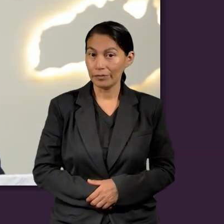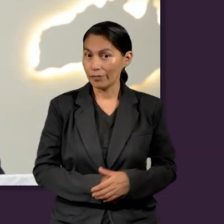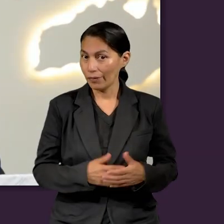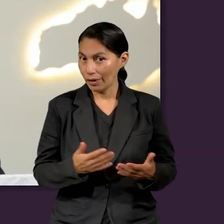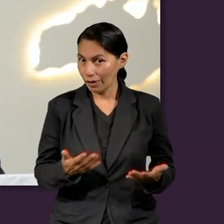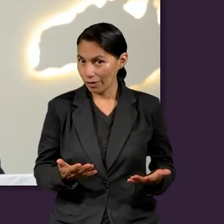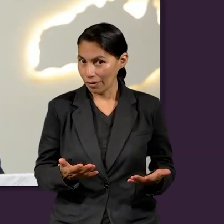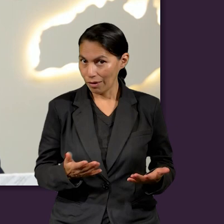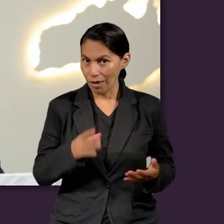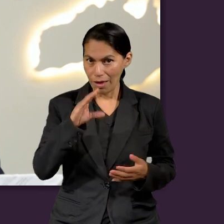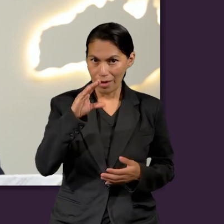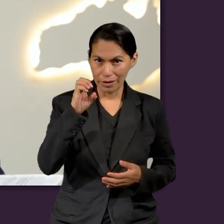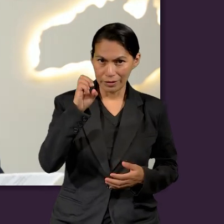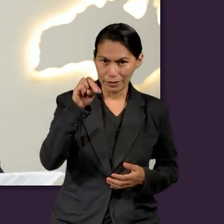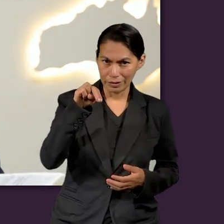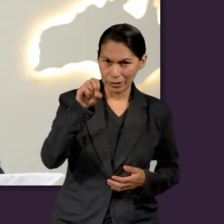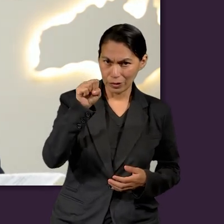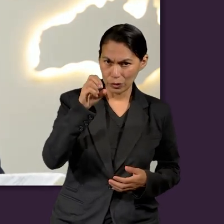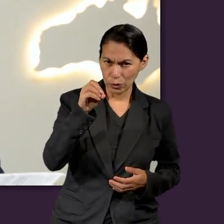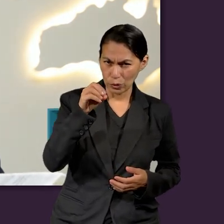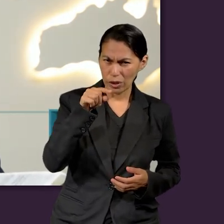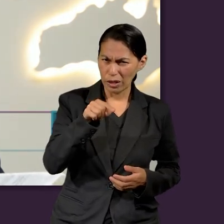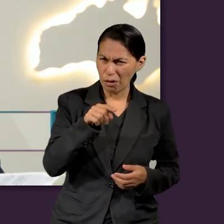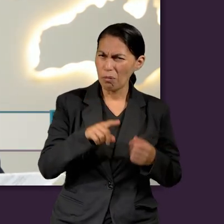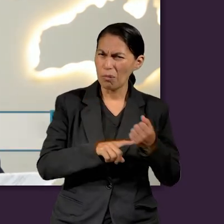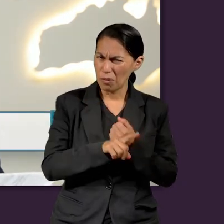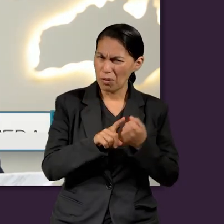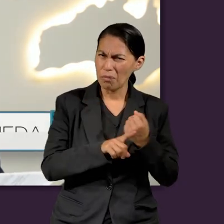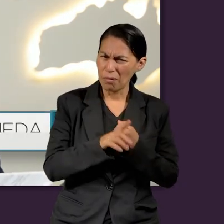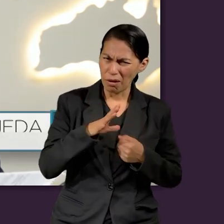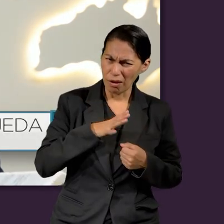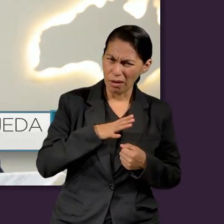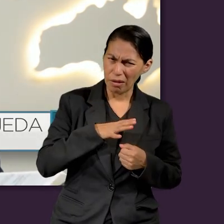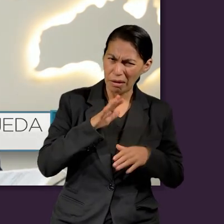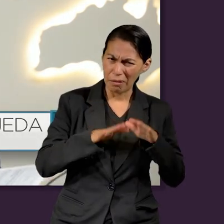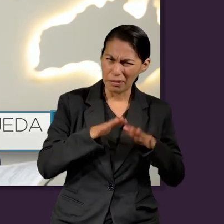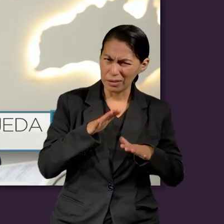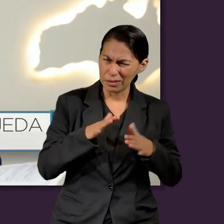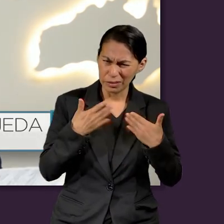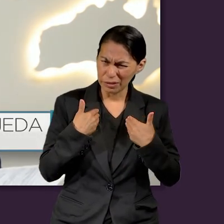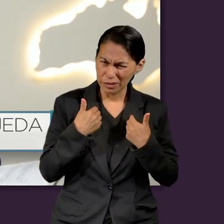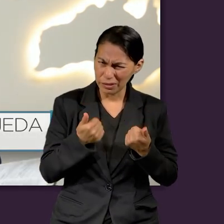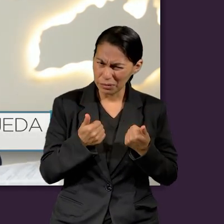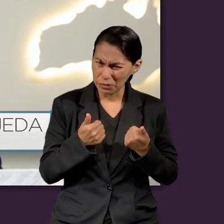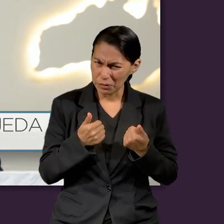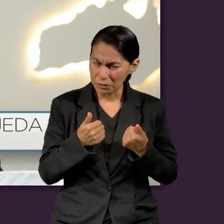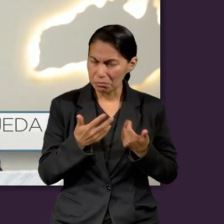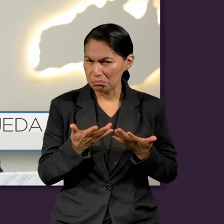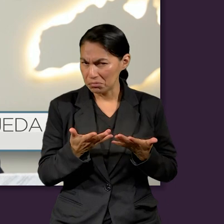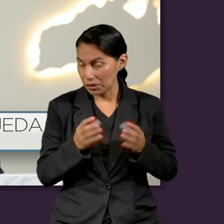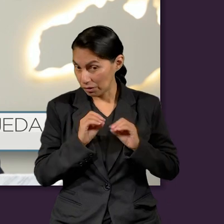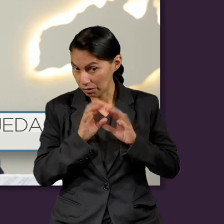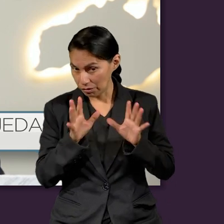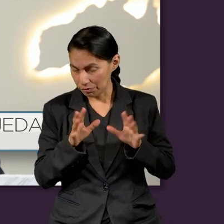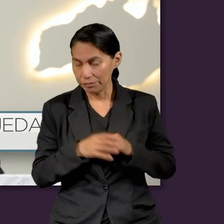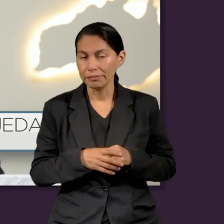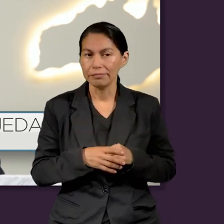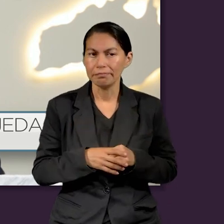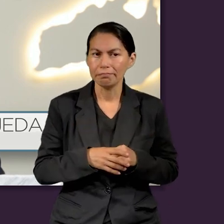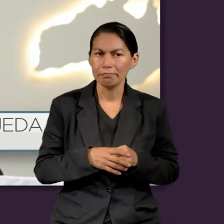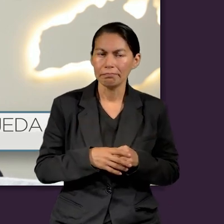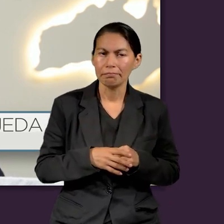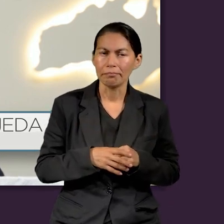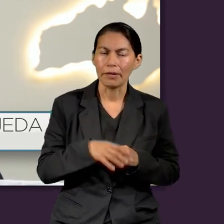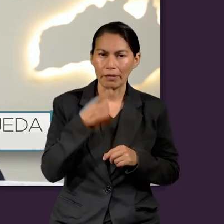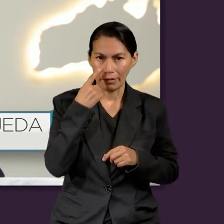En el caso del censo, hay un problema que a veces no resulta o no salta a simple vista.